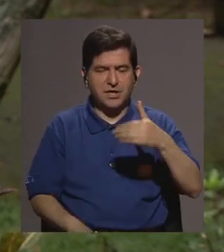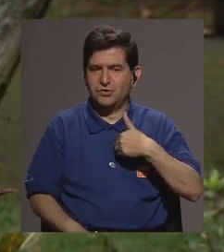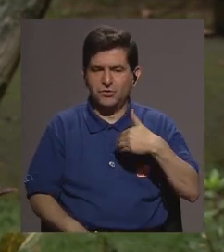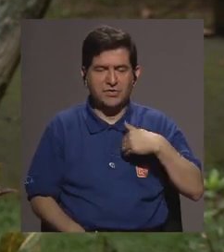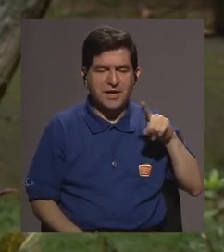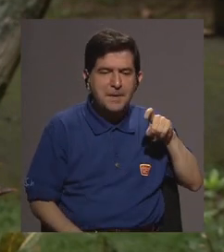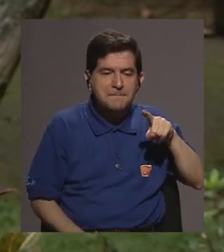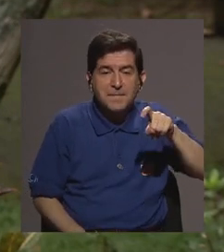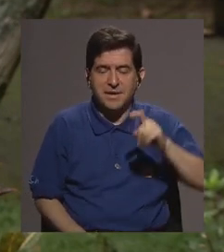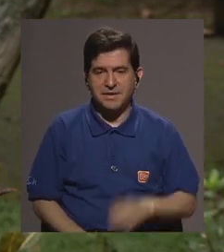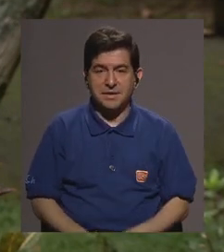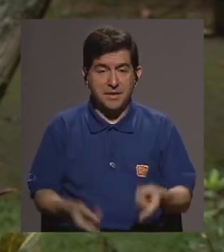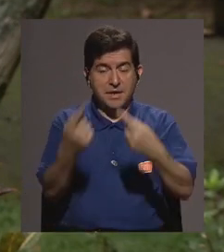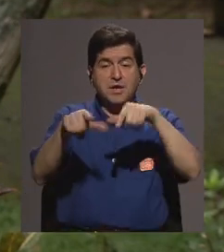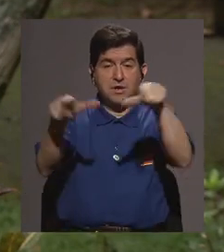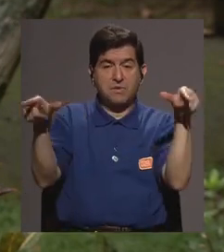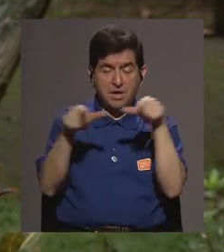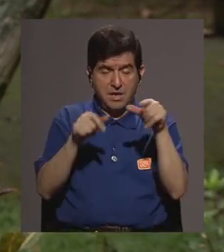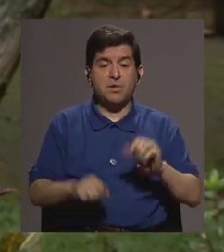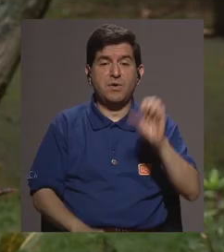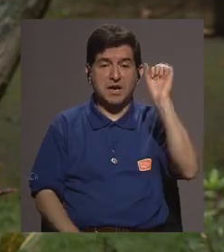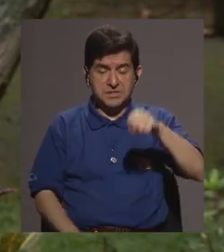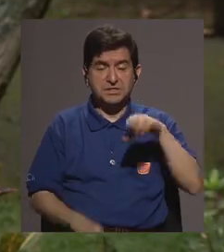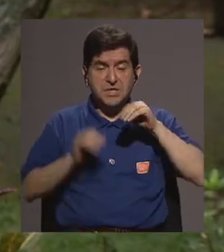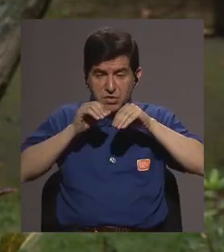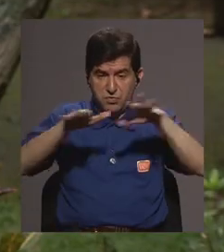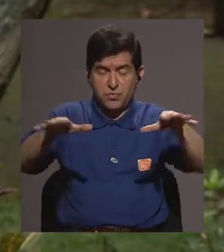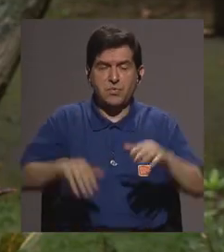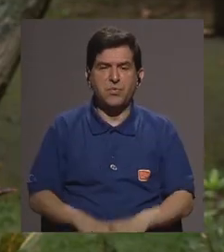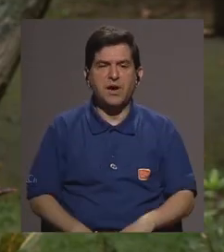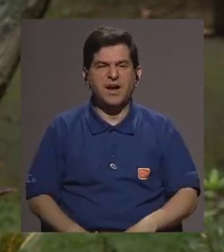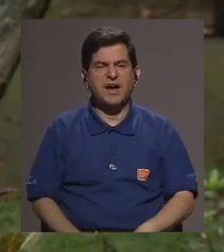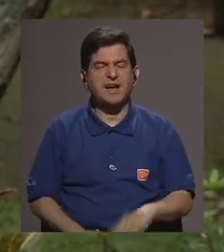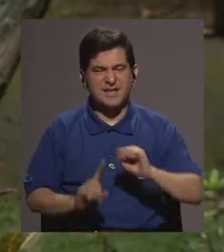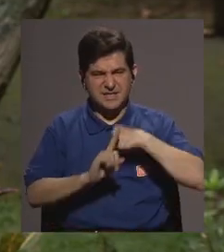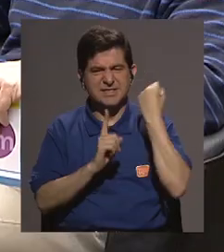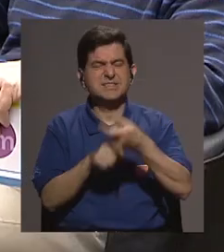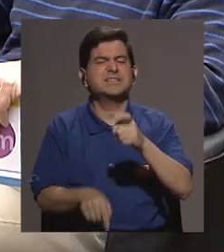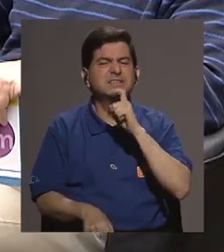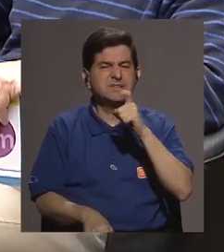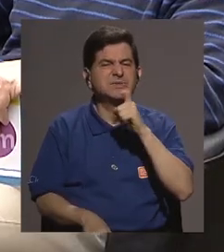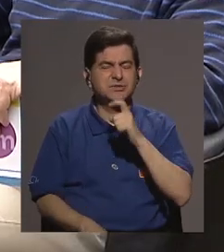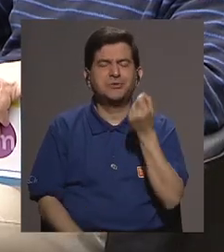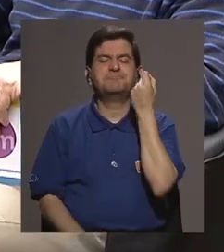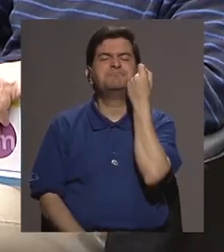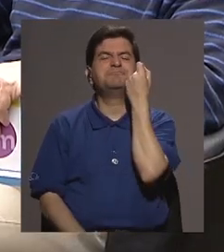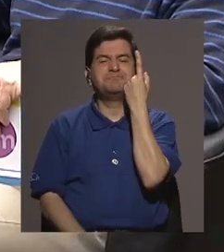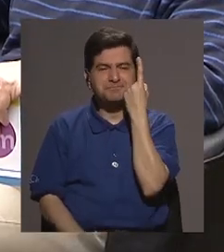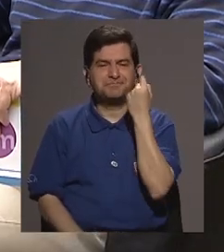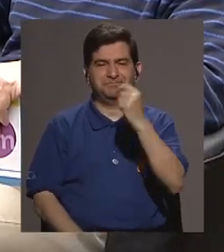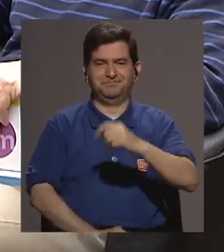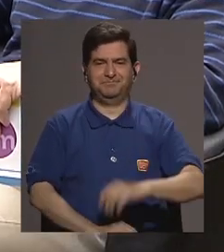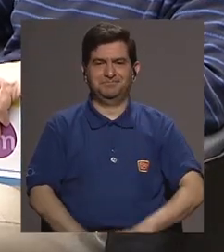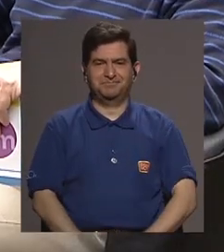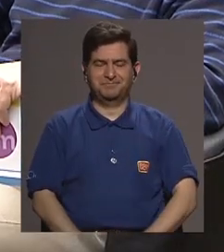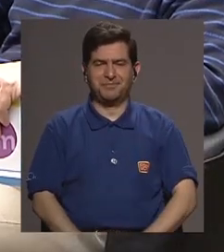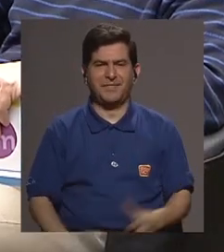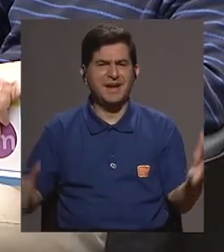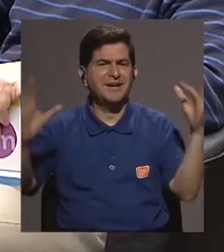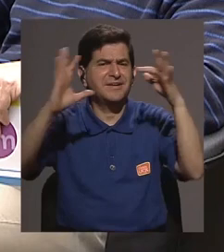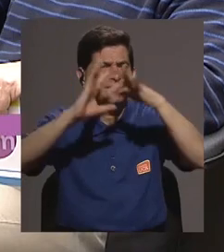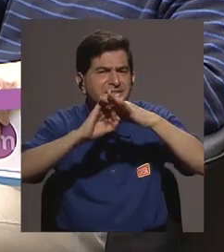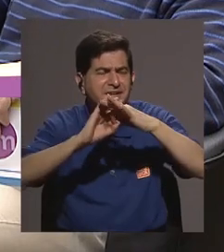con el parásito y si vienen de zonas donde hay transmisión entonces se nos embarría un poco la cancha ya le comprendo perfectamente